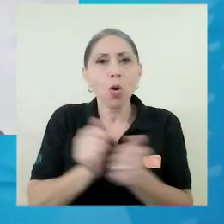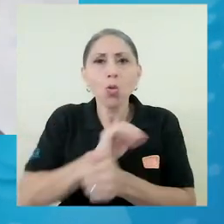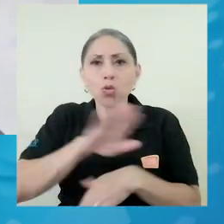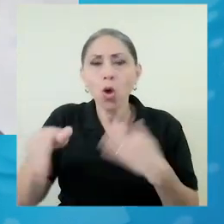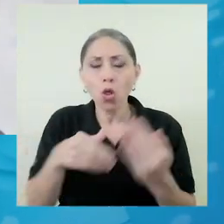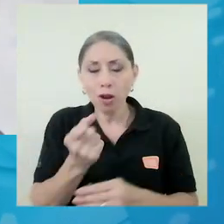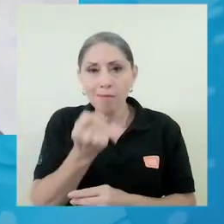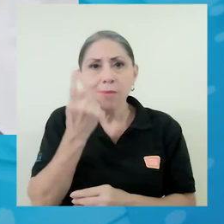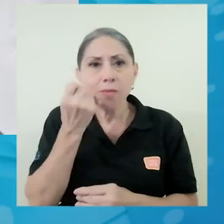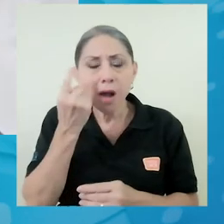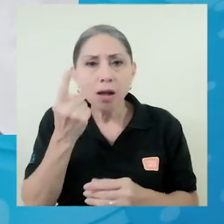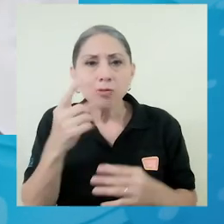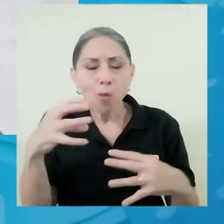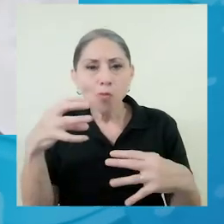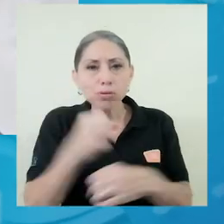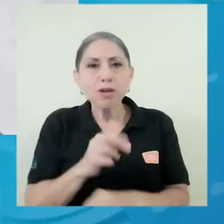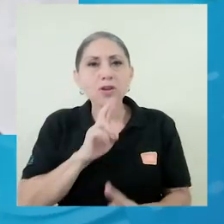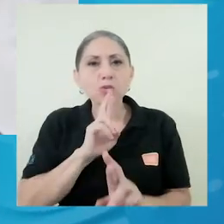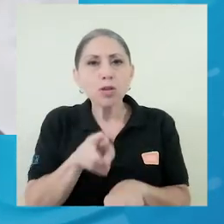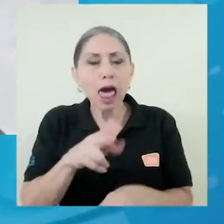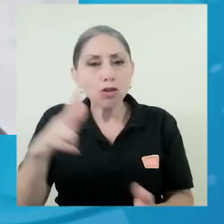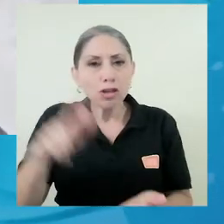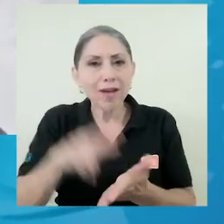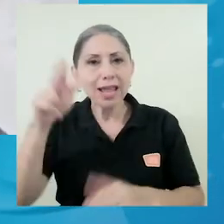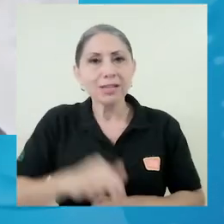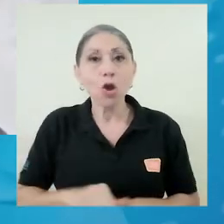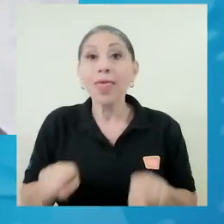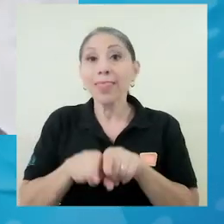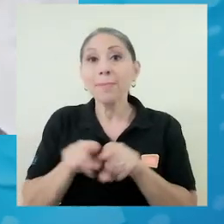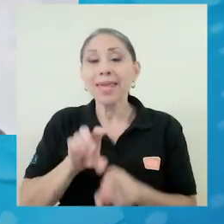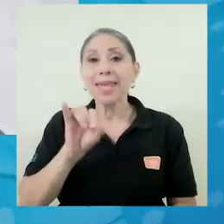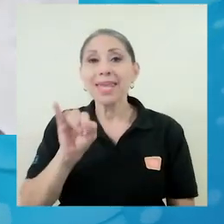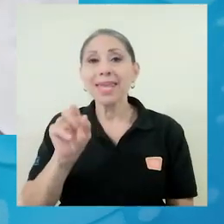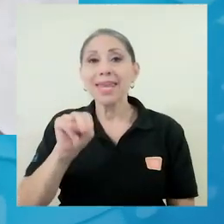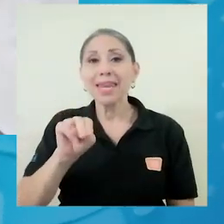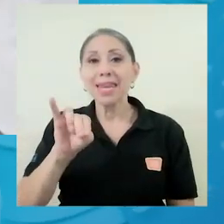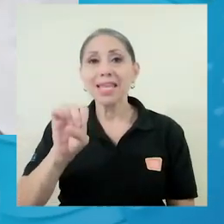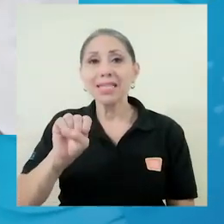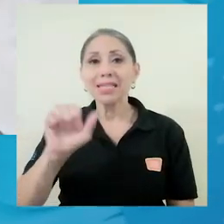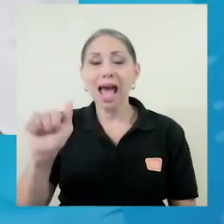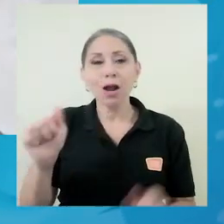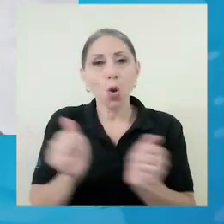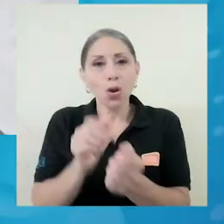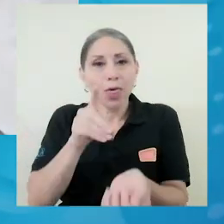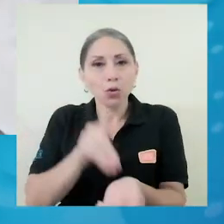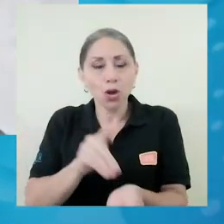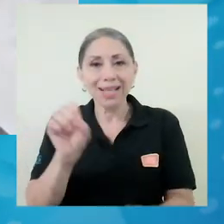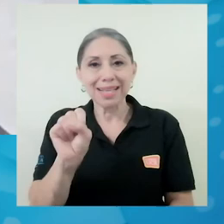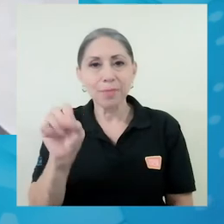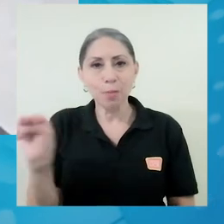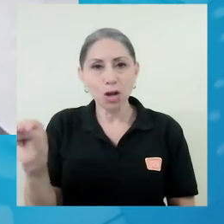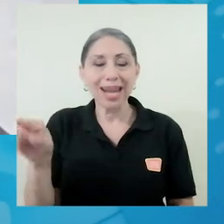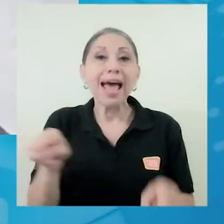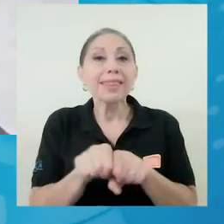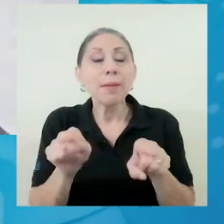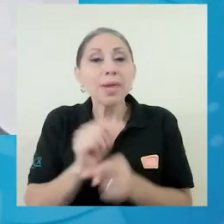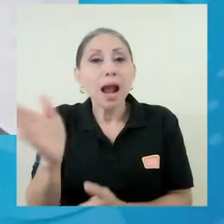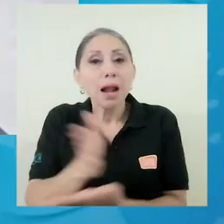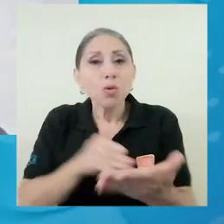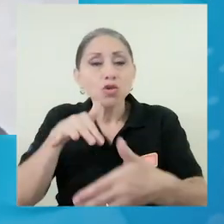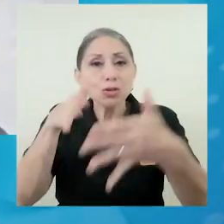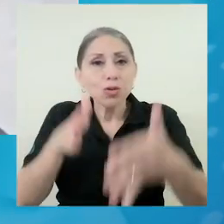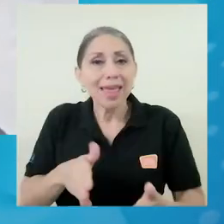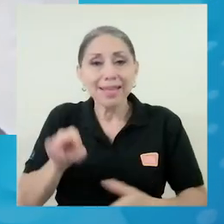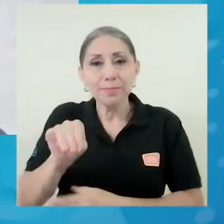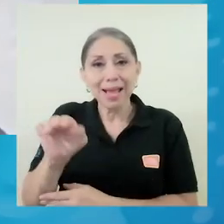la parte de interpretación también de los resultados y validación. También el INISA, mediante la doctora Silvia Molina. También tenemos algunos